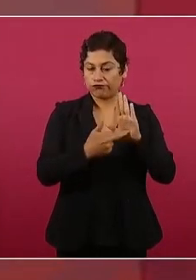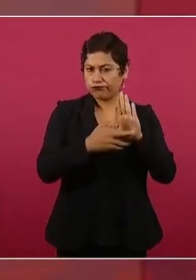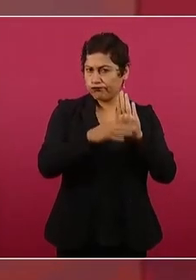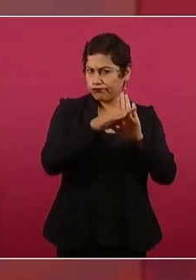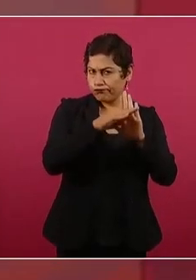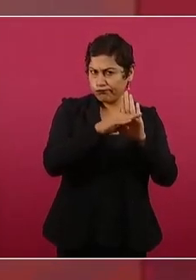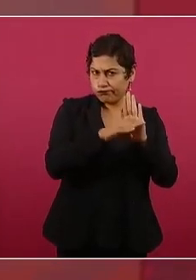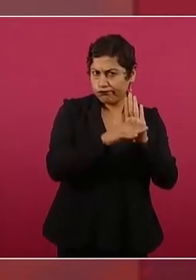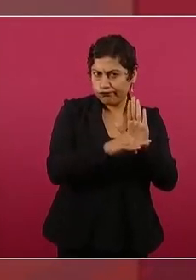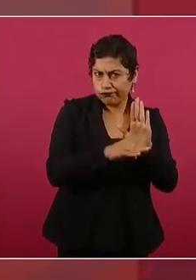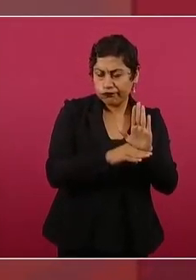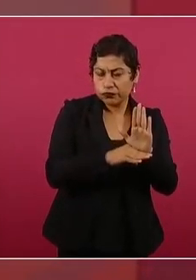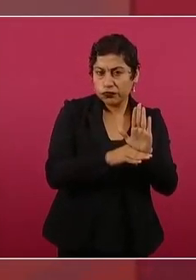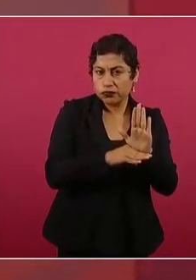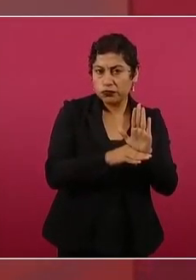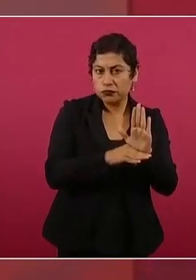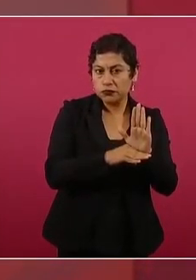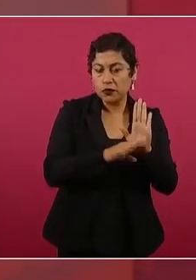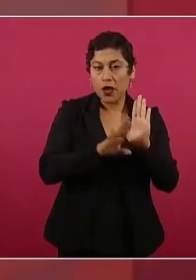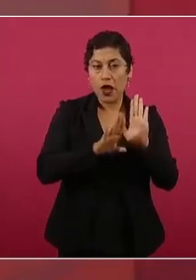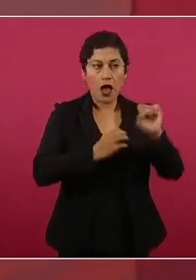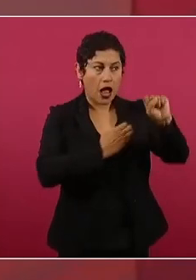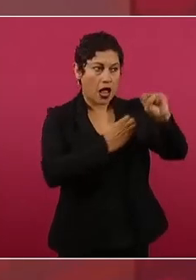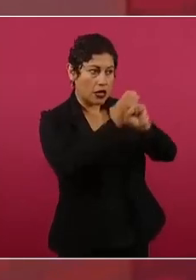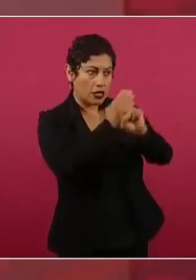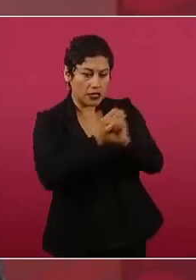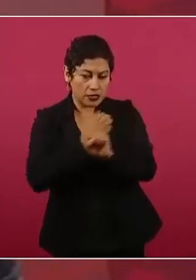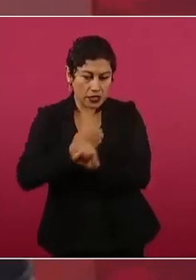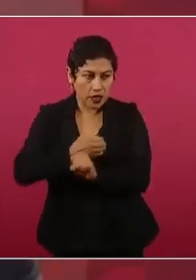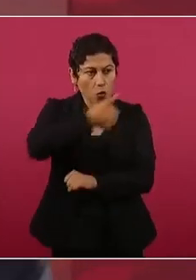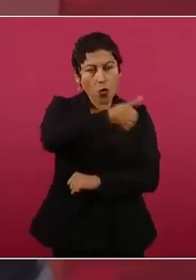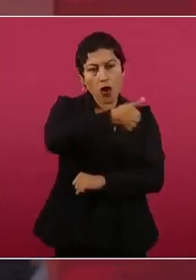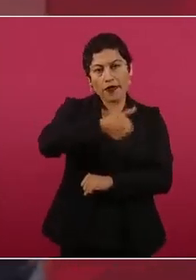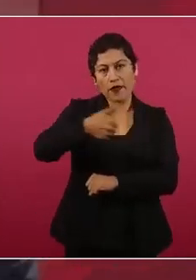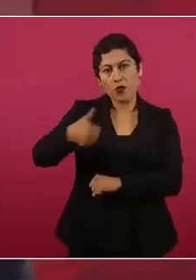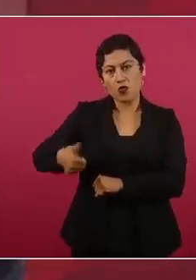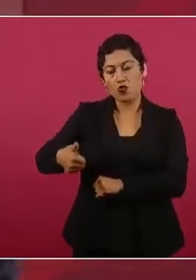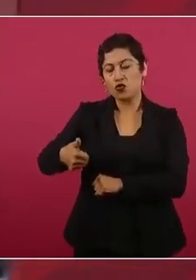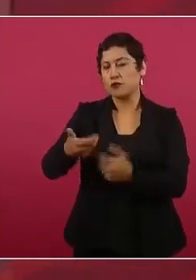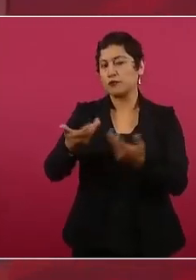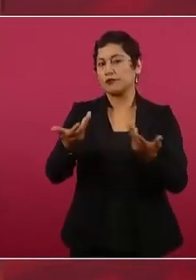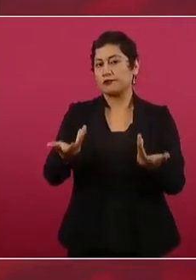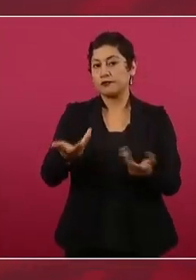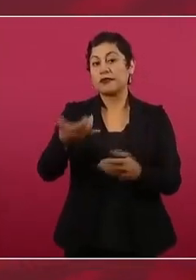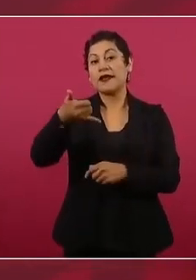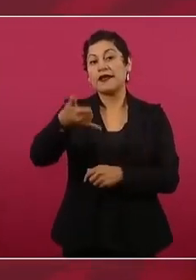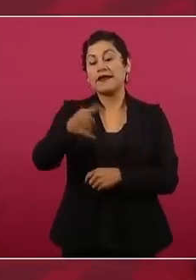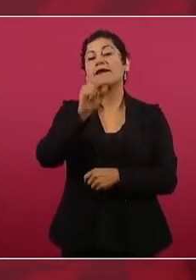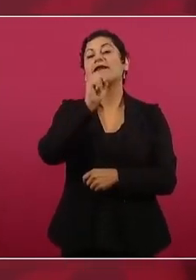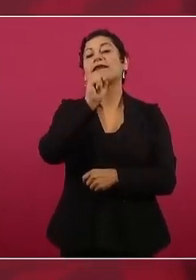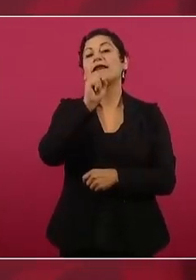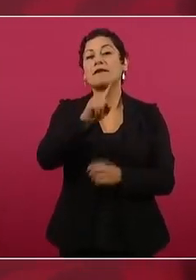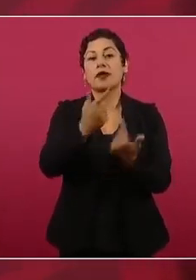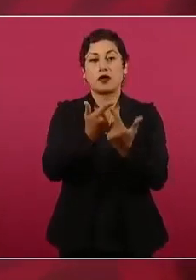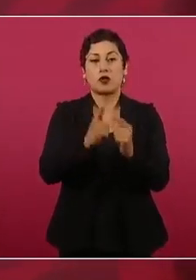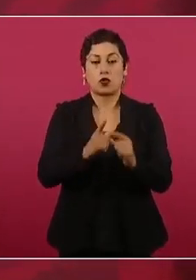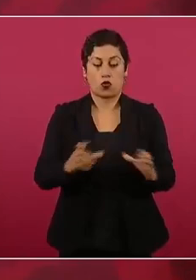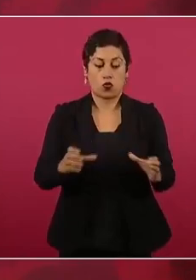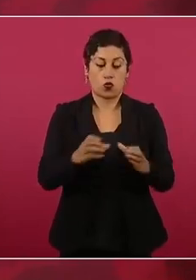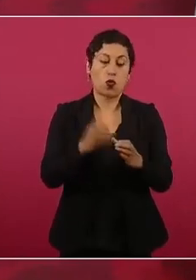cada estado y también los estatutos de los partidos.